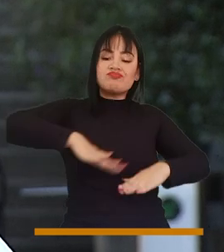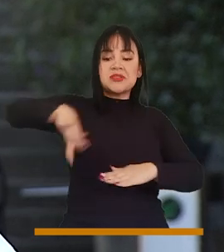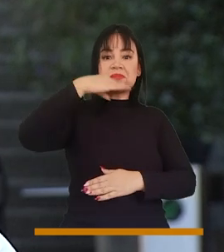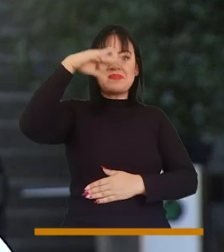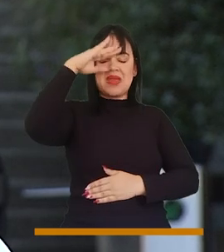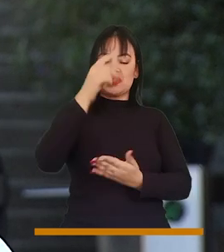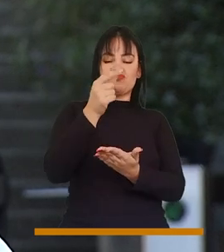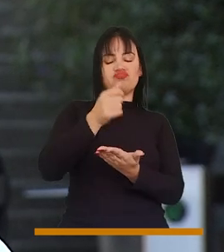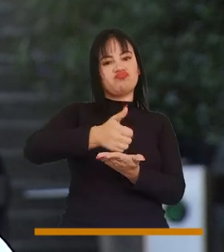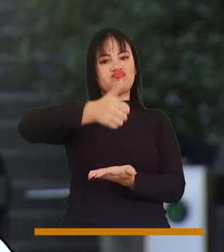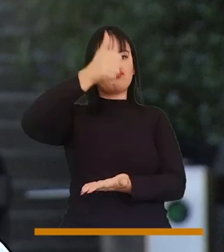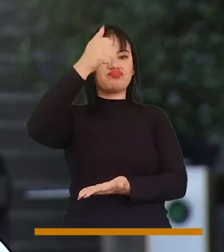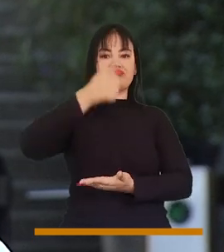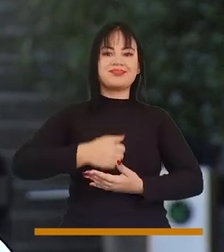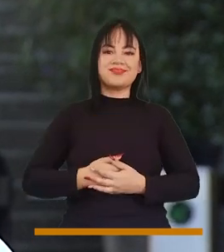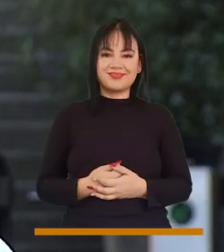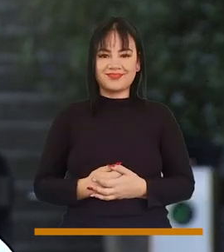más riqueza en Medellín para todos.